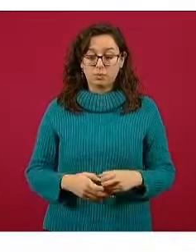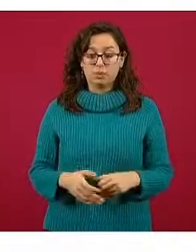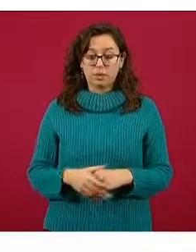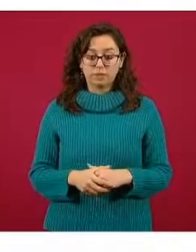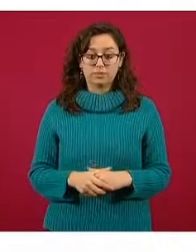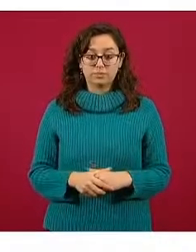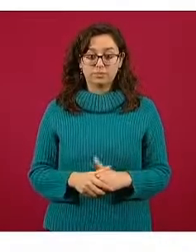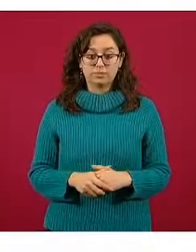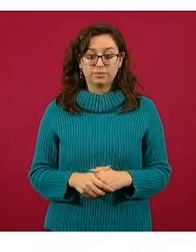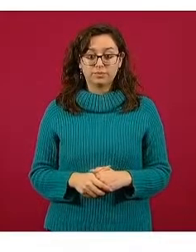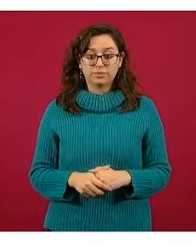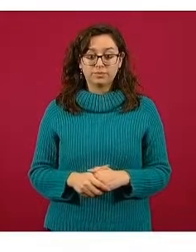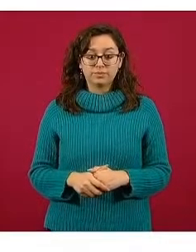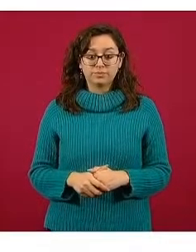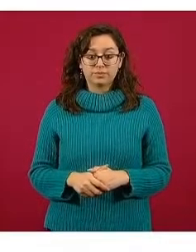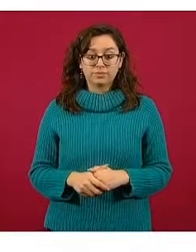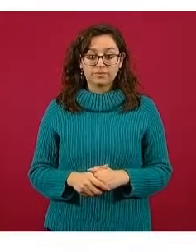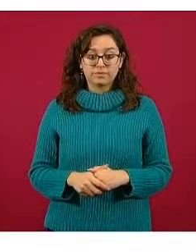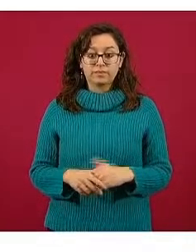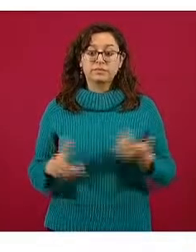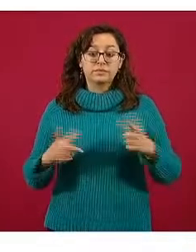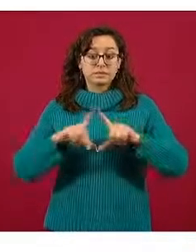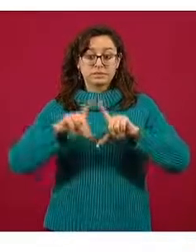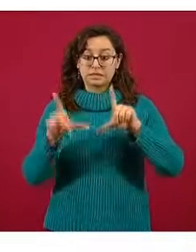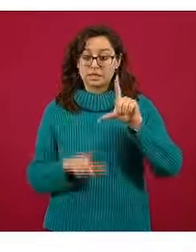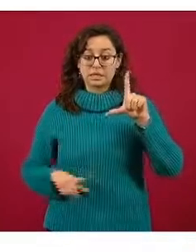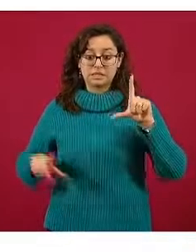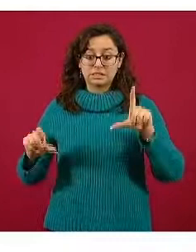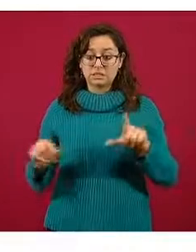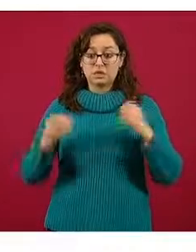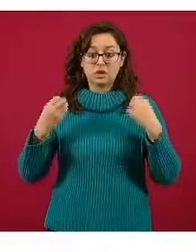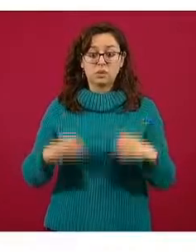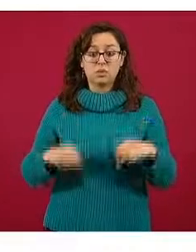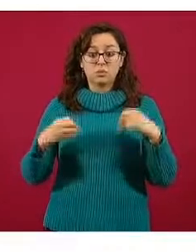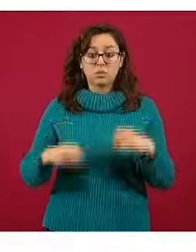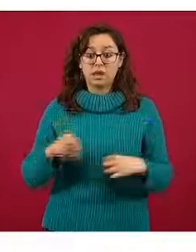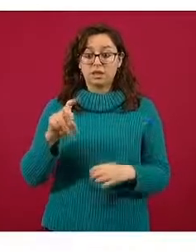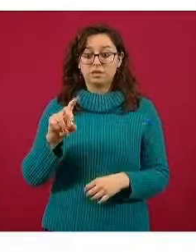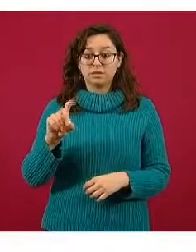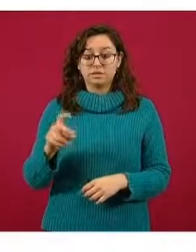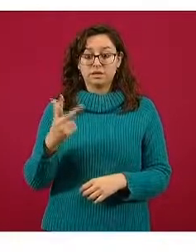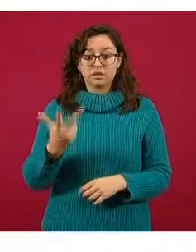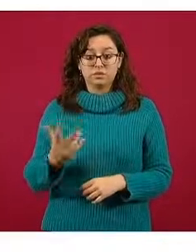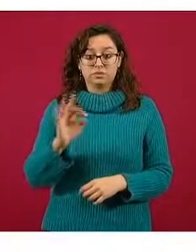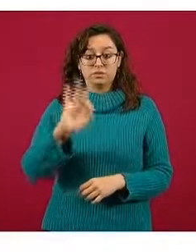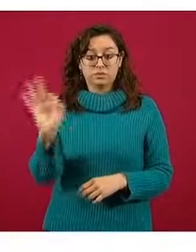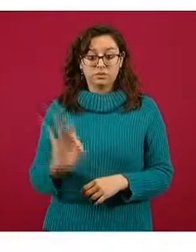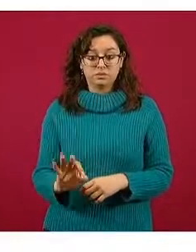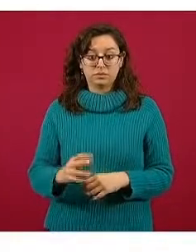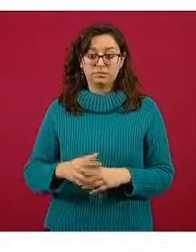críticos. Hay una ocupación nacional general del 38 por ciento.